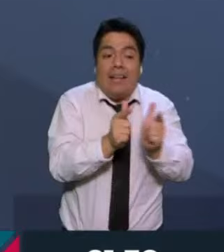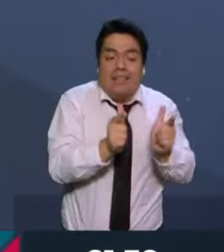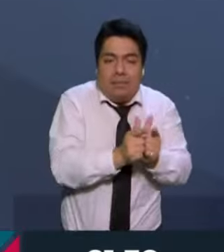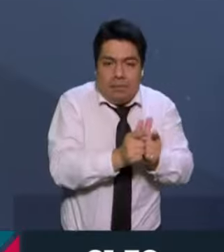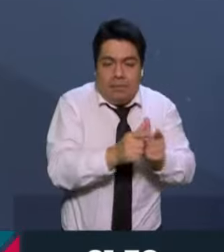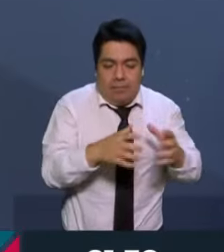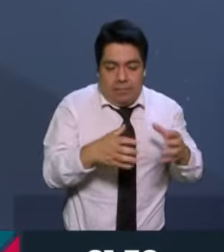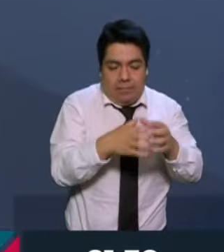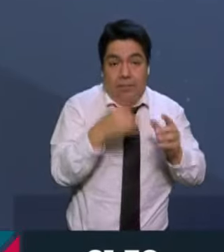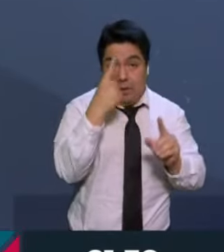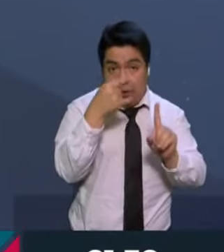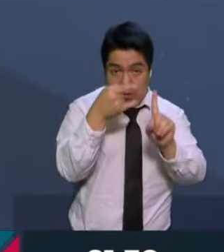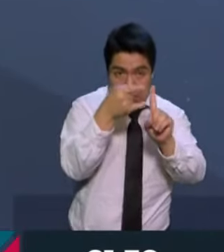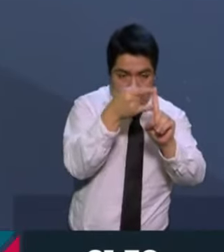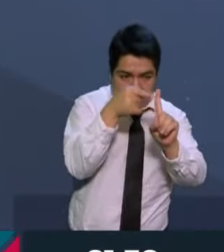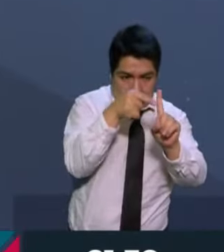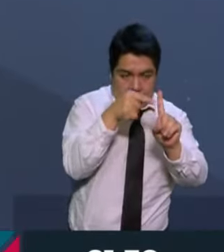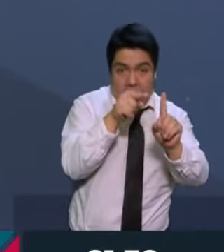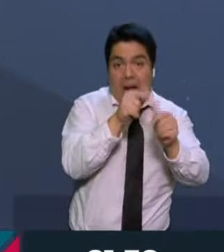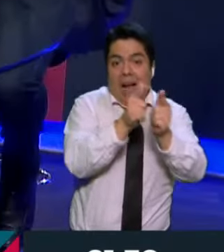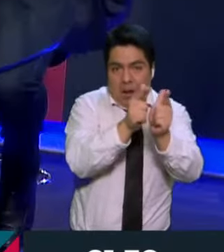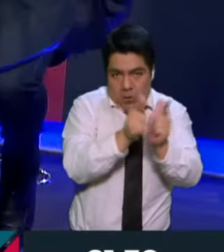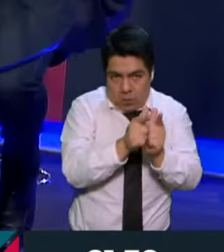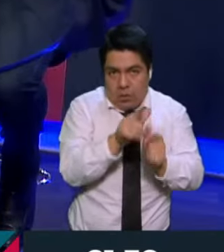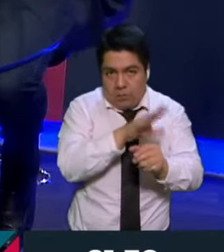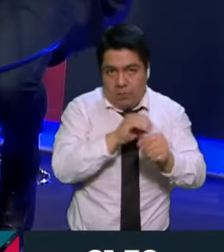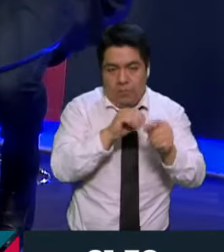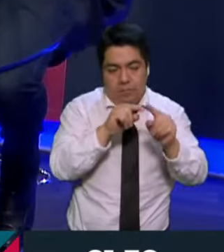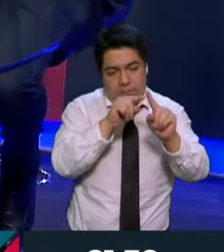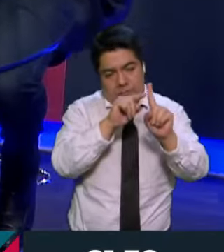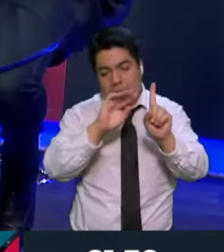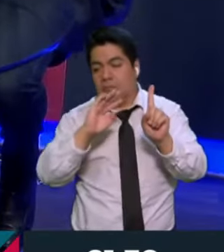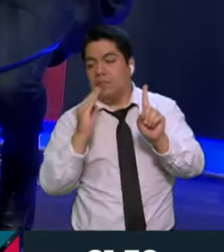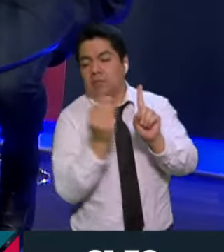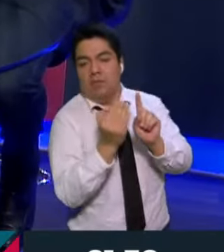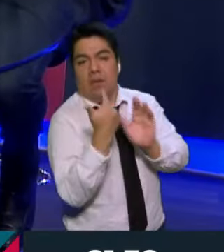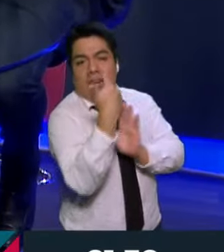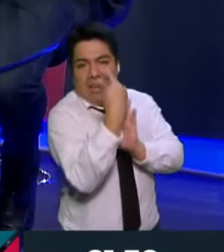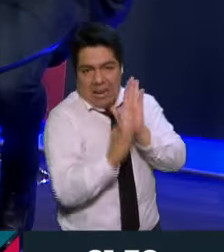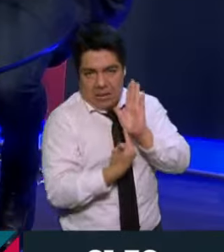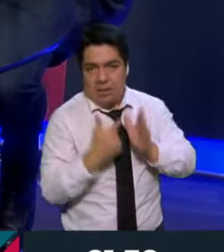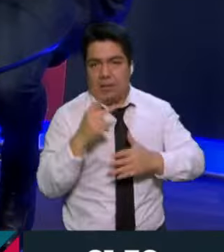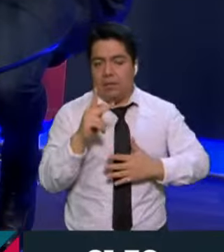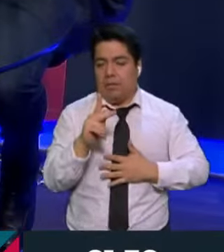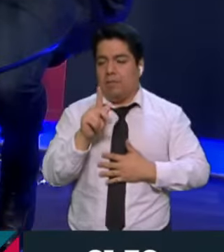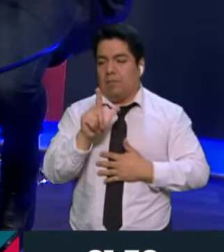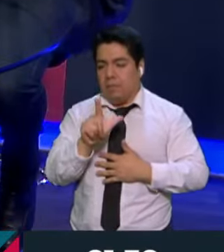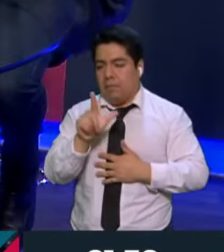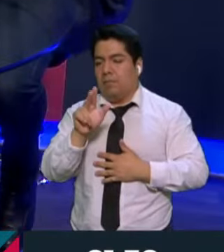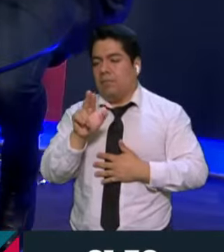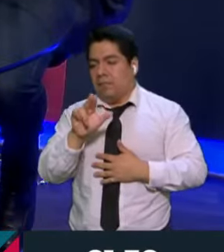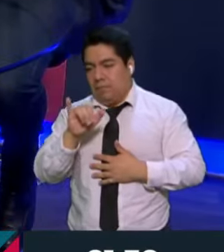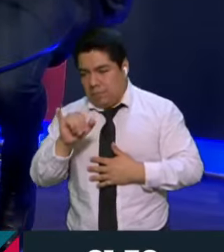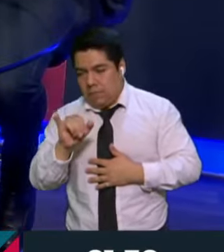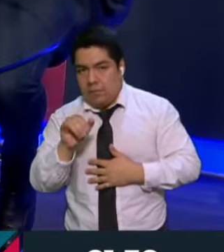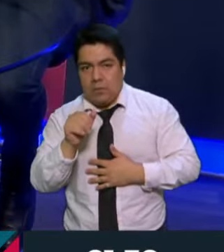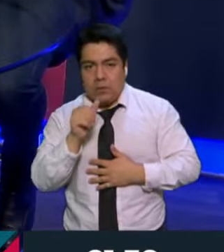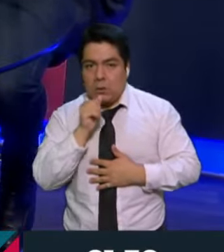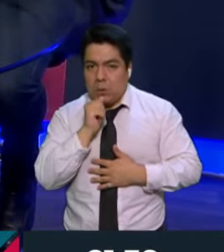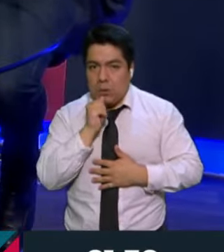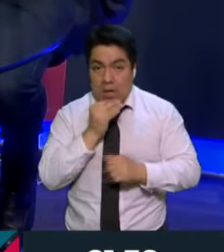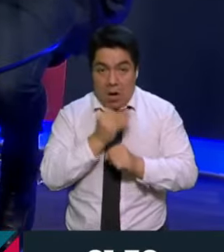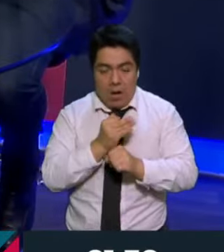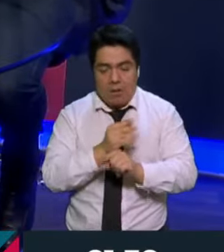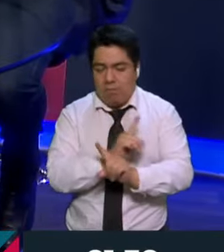en una sola casilla y tenías la lista de las pluris al reverso por toda la coalición. Este sistema ya no funciona.